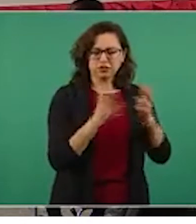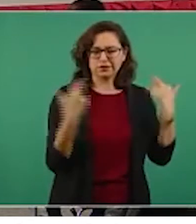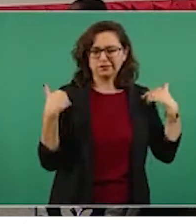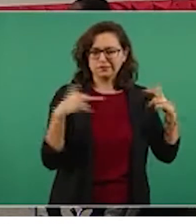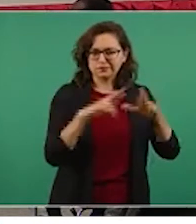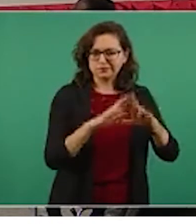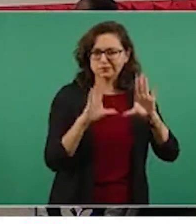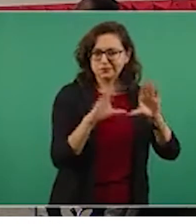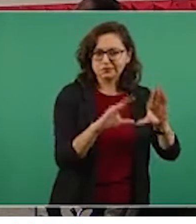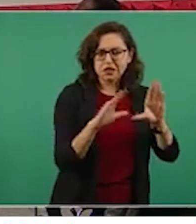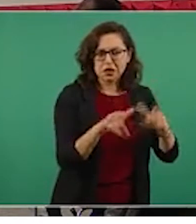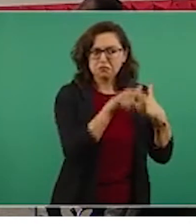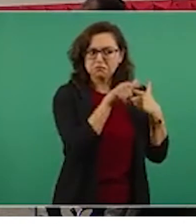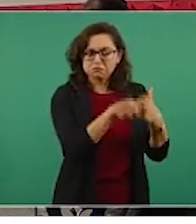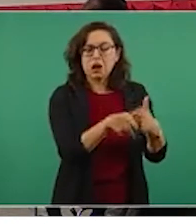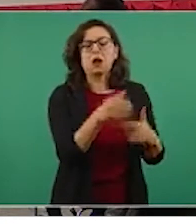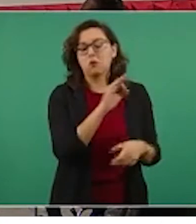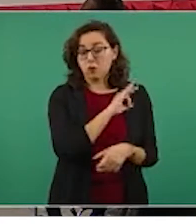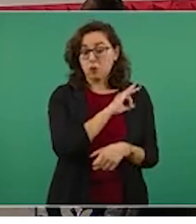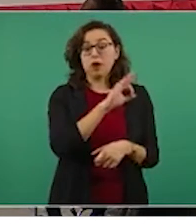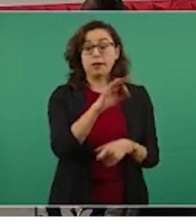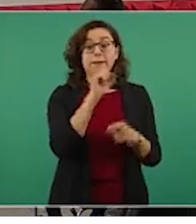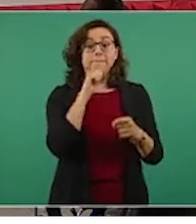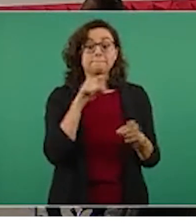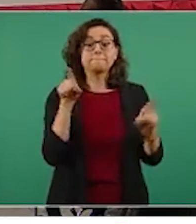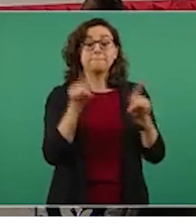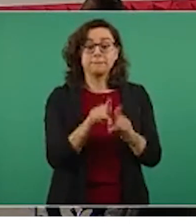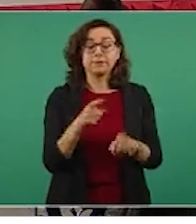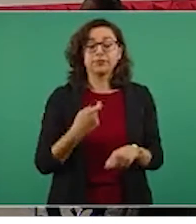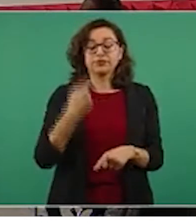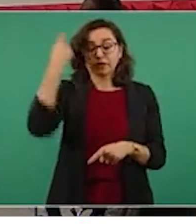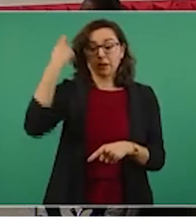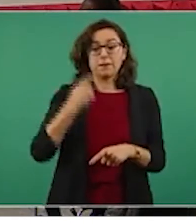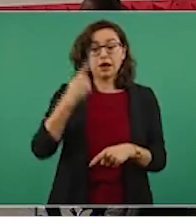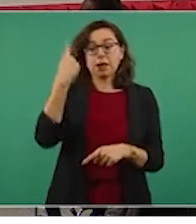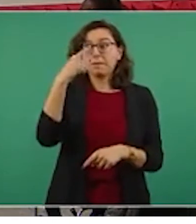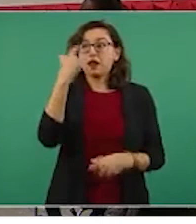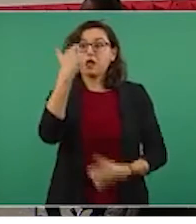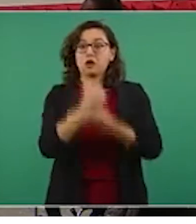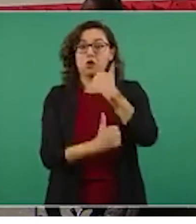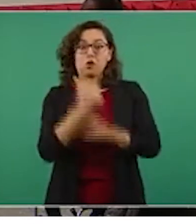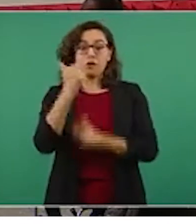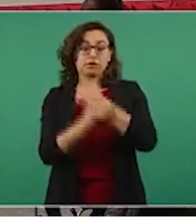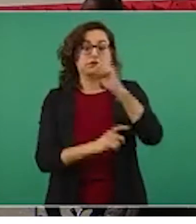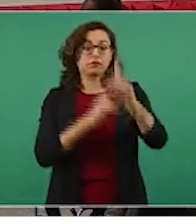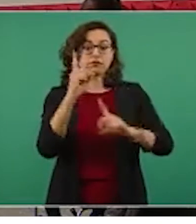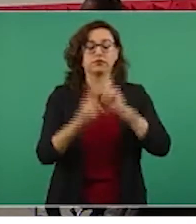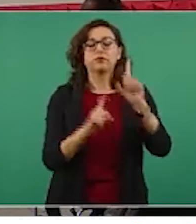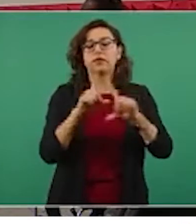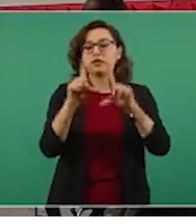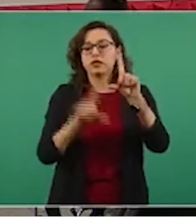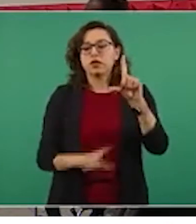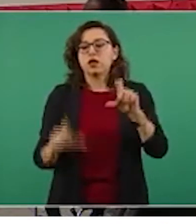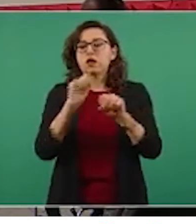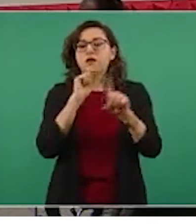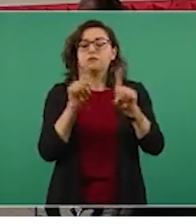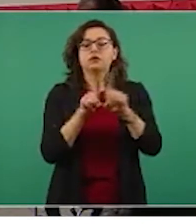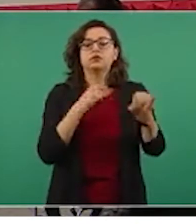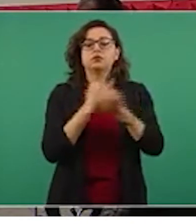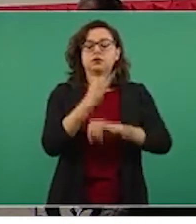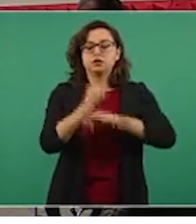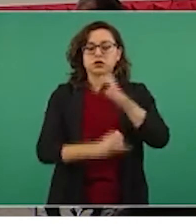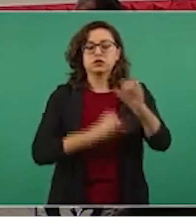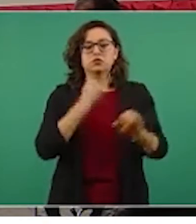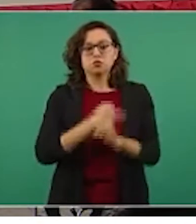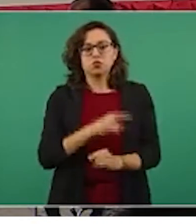deportivas tanto en lo nacional como en el extranjero y tener una carrera de deportista